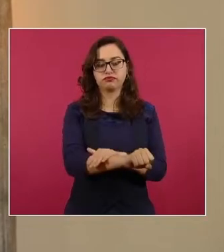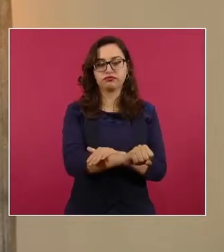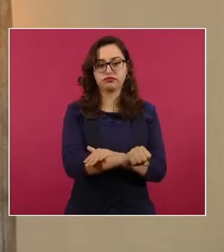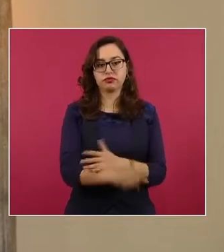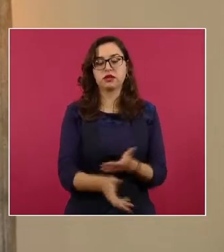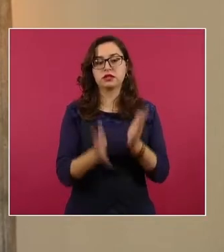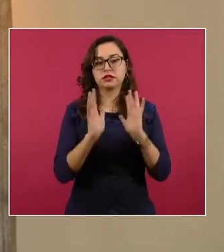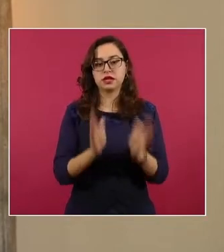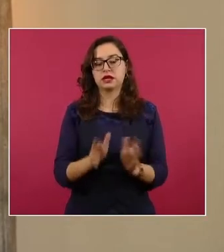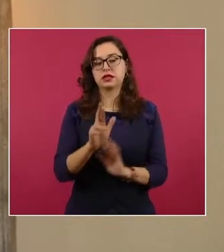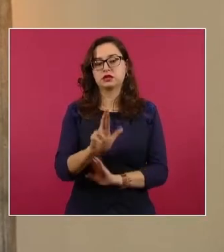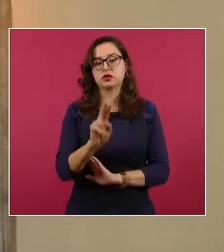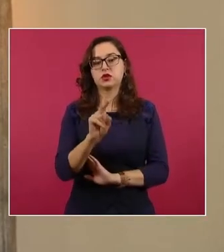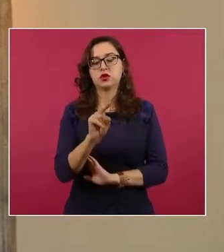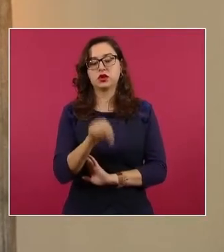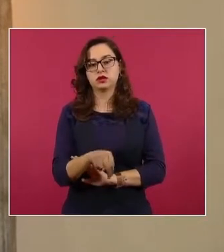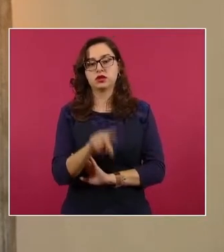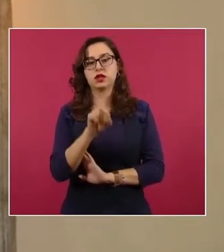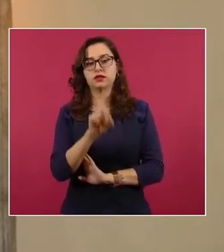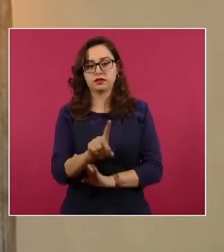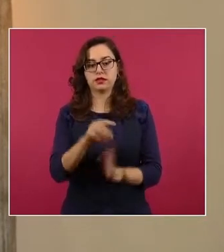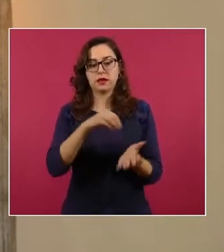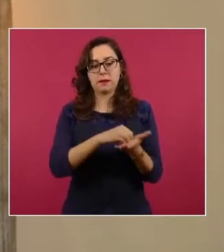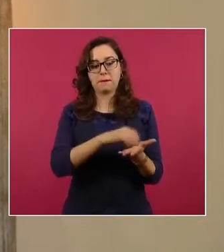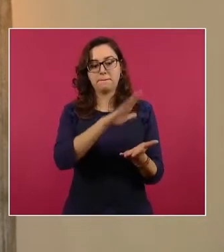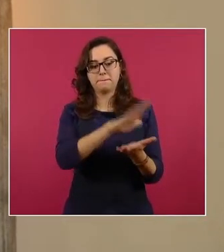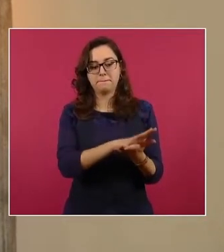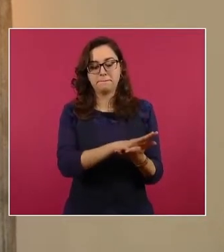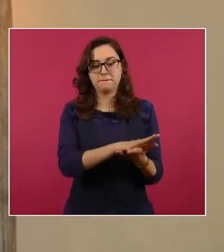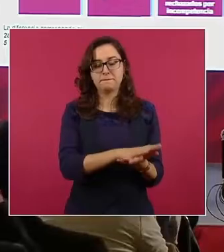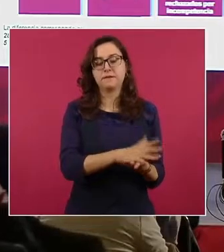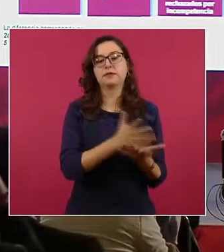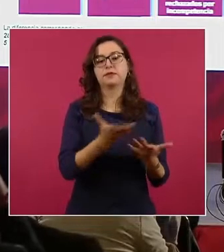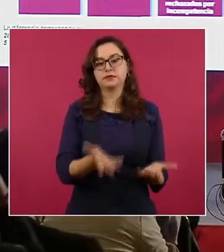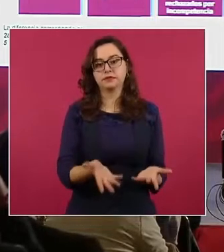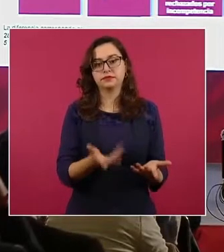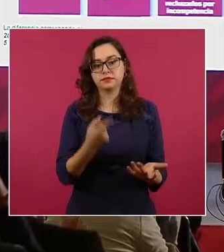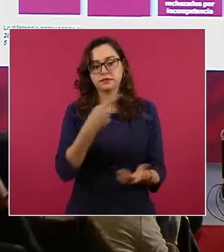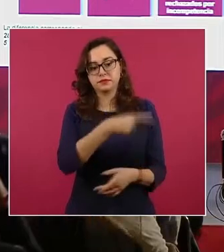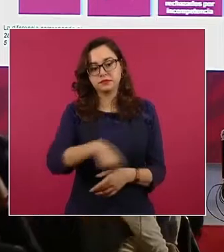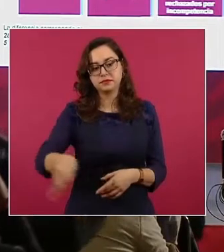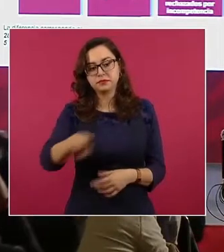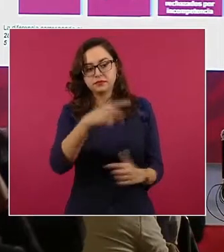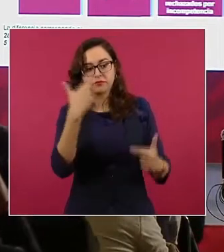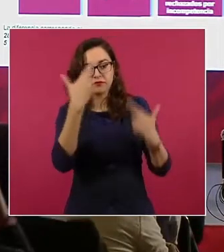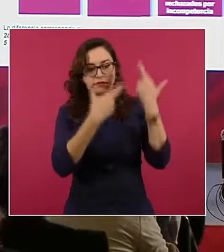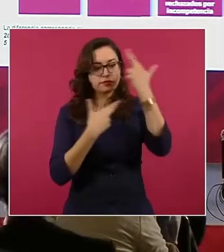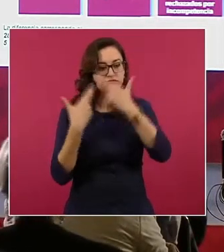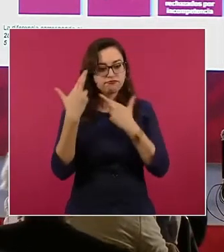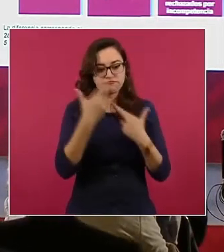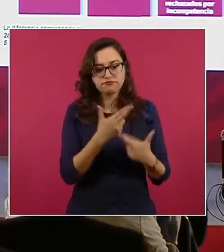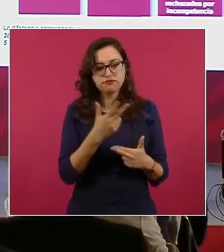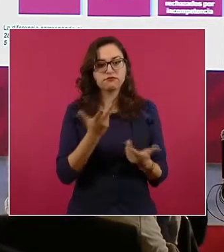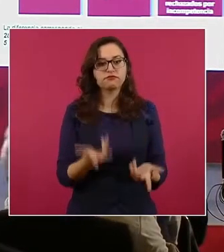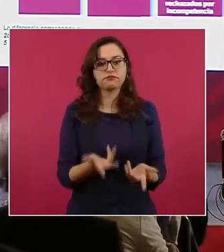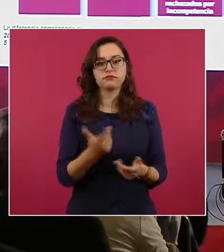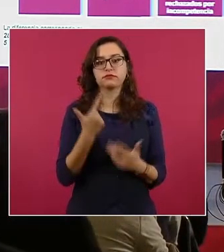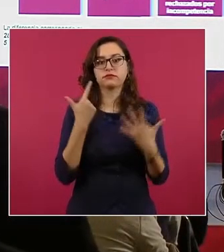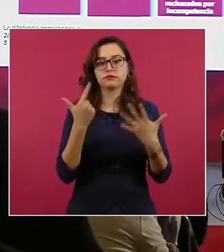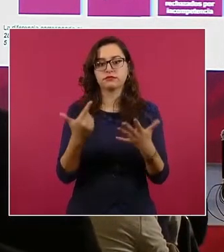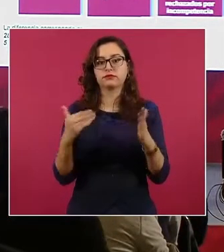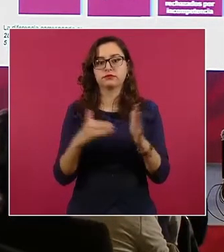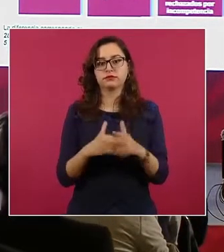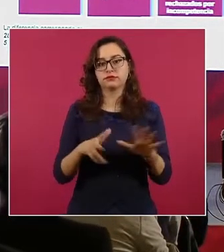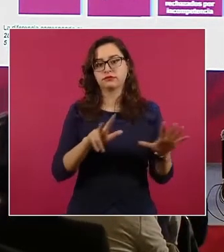Detenciones, de las cuales, una vez revisada su situación jurídica, se presentaron ante el Ministerio Público 7 mil